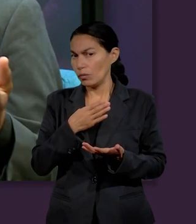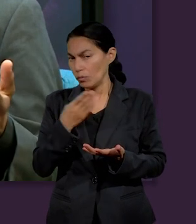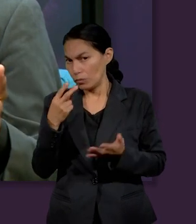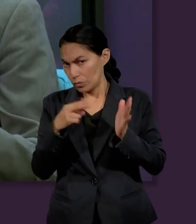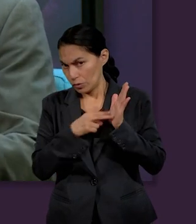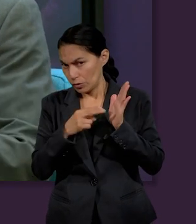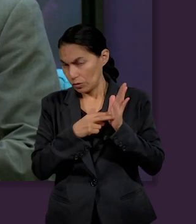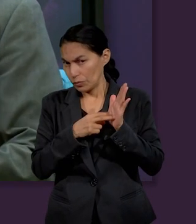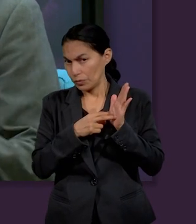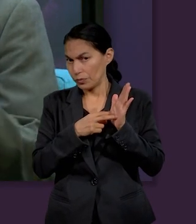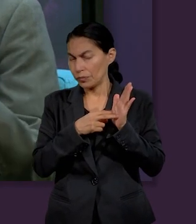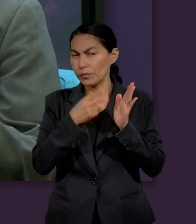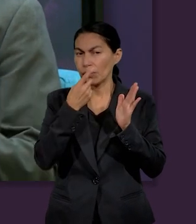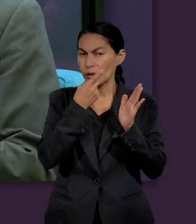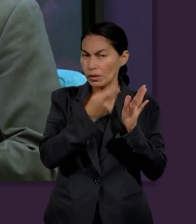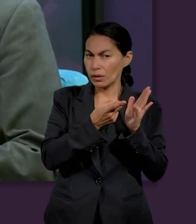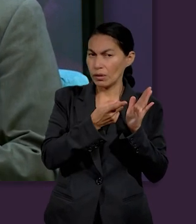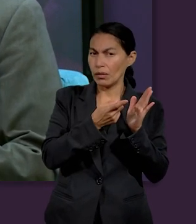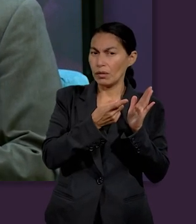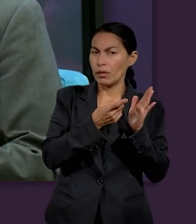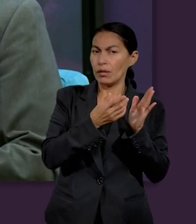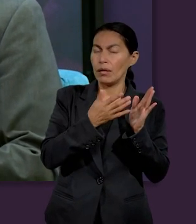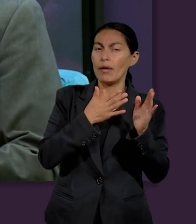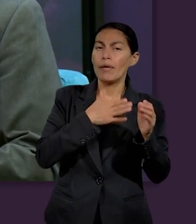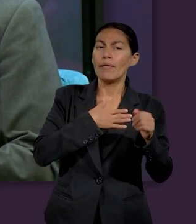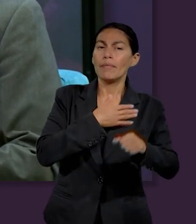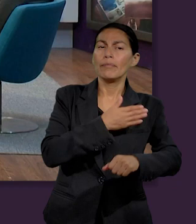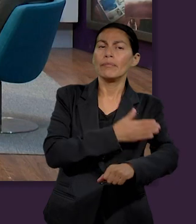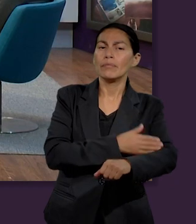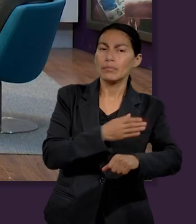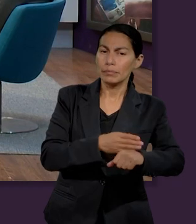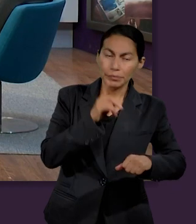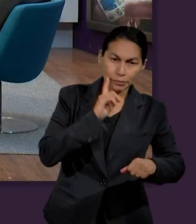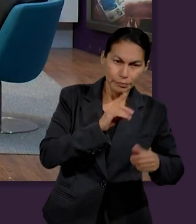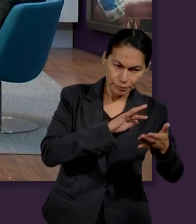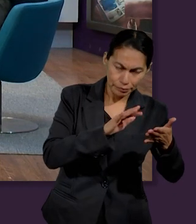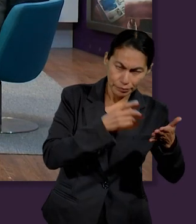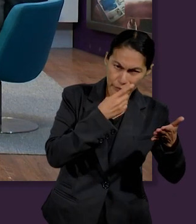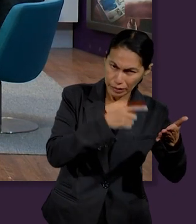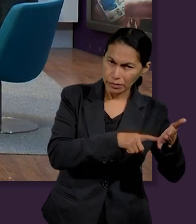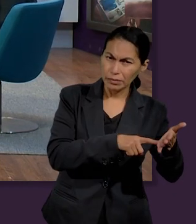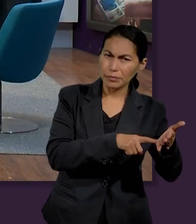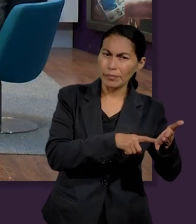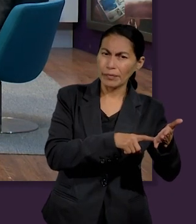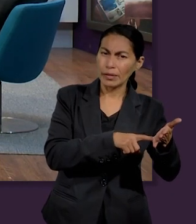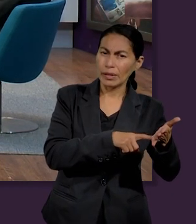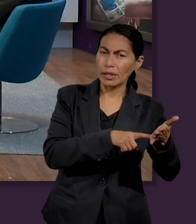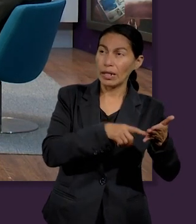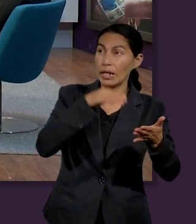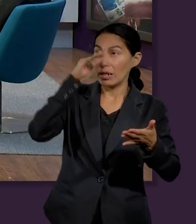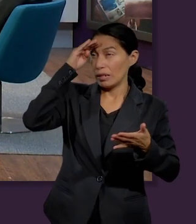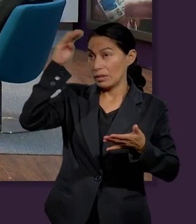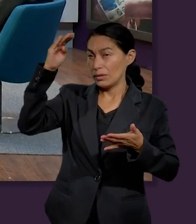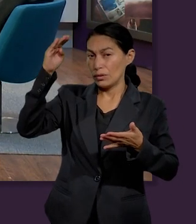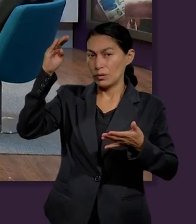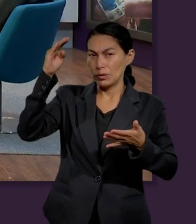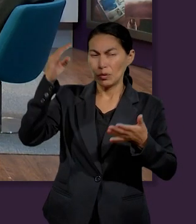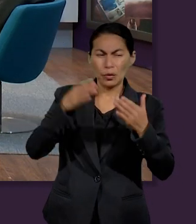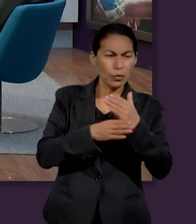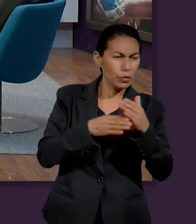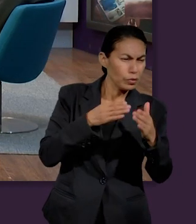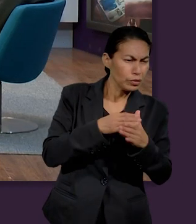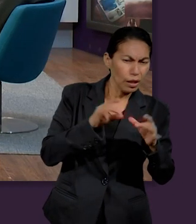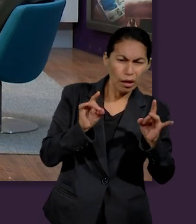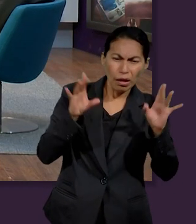pues como mencionaba el versículo que mi compañera leyó el Señor